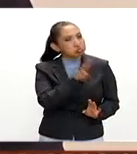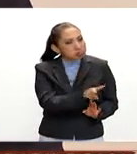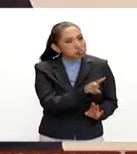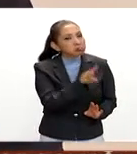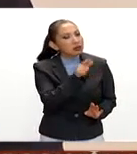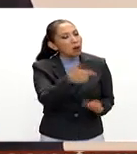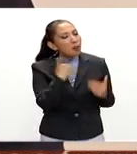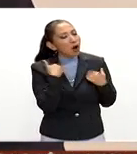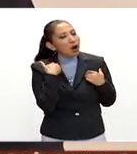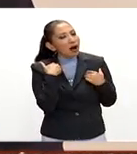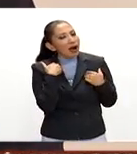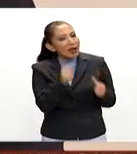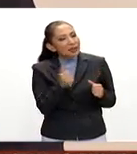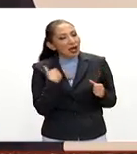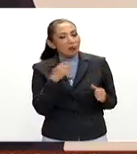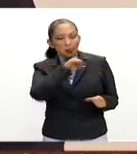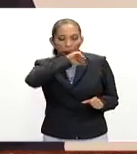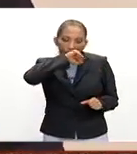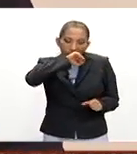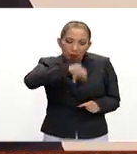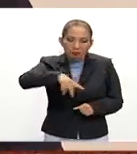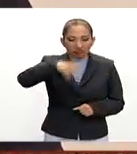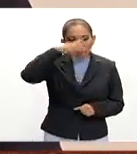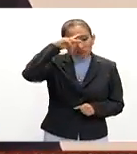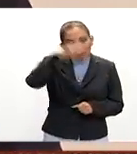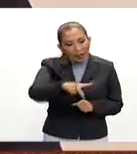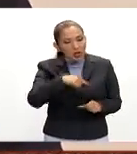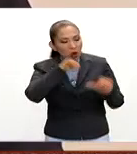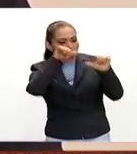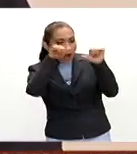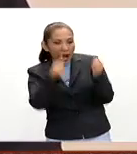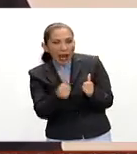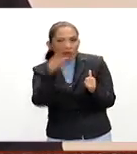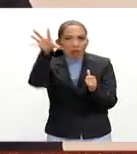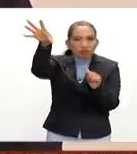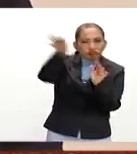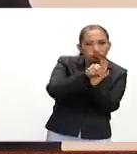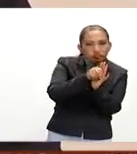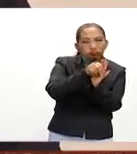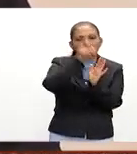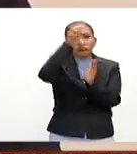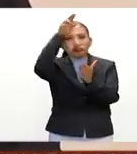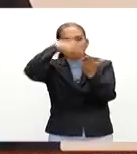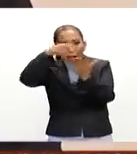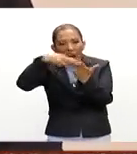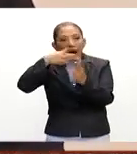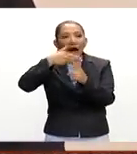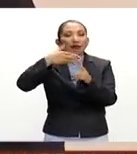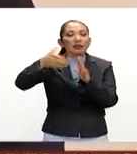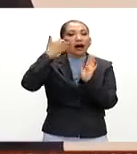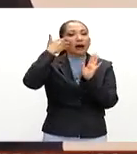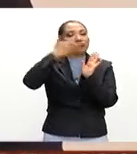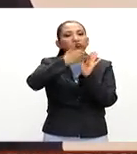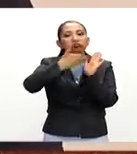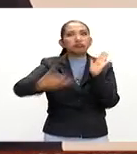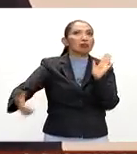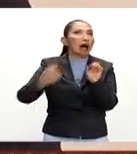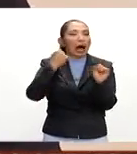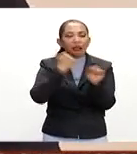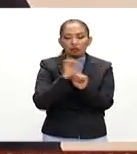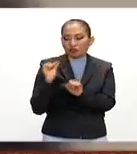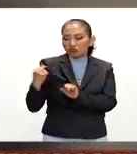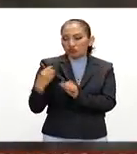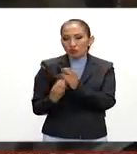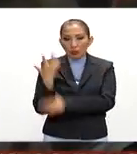entendido como el nacionalismo artístico hasta décadas hasta décadas muy